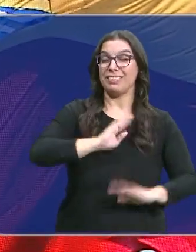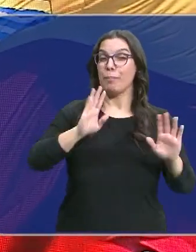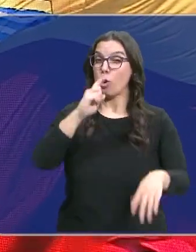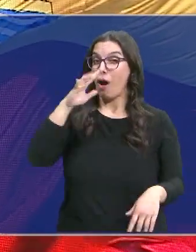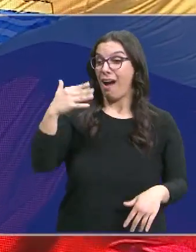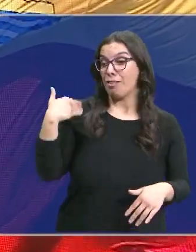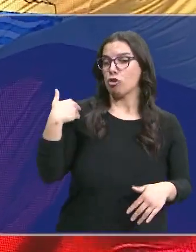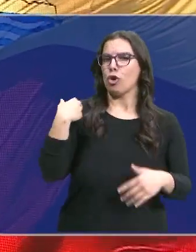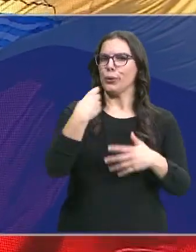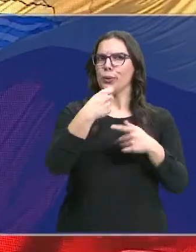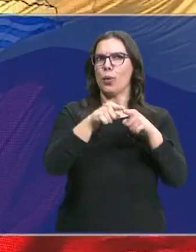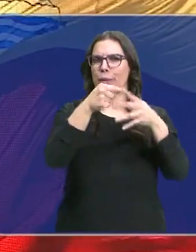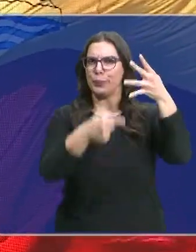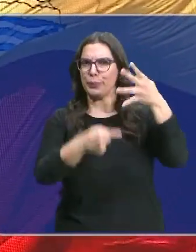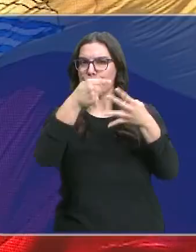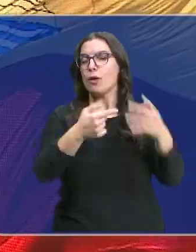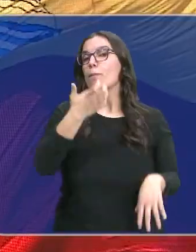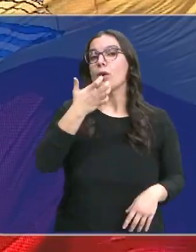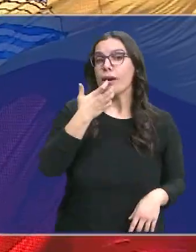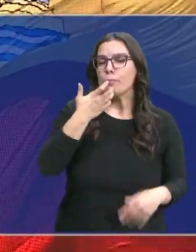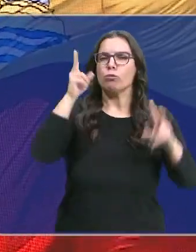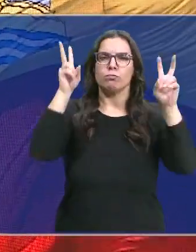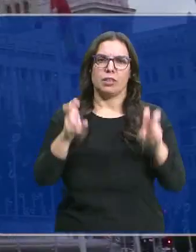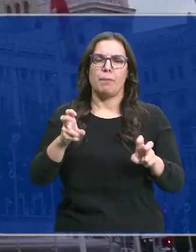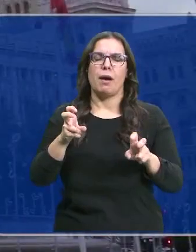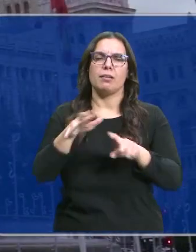posiciones por la situación del poder judicial, entre otras cosas.